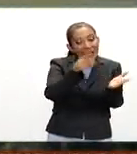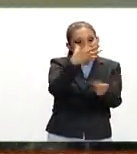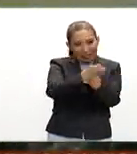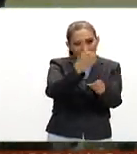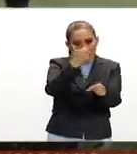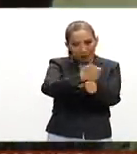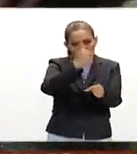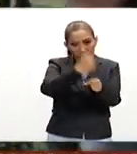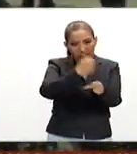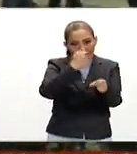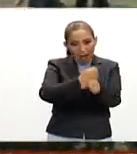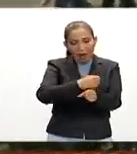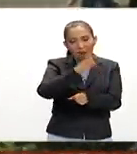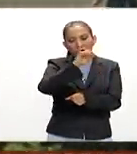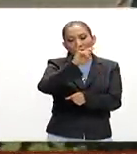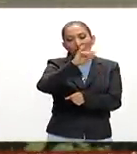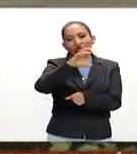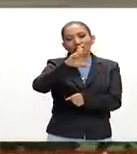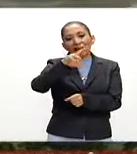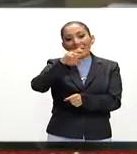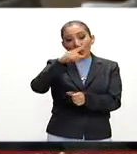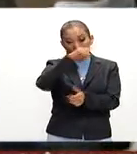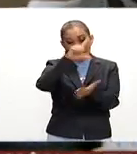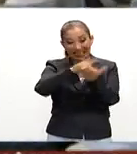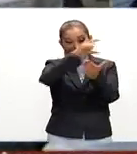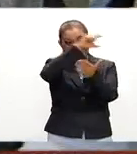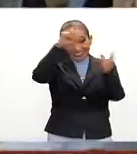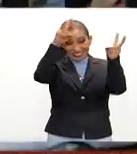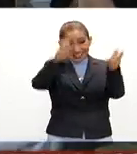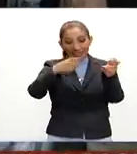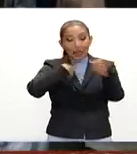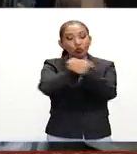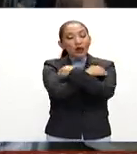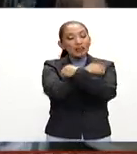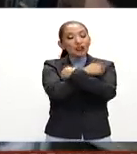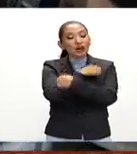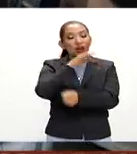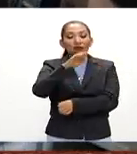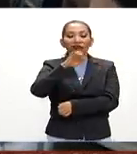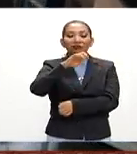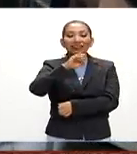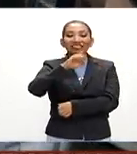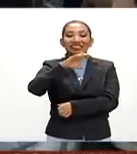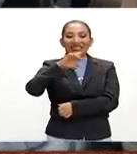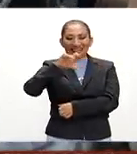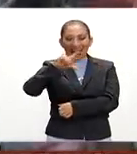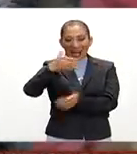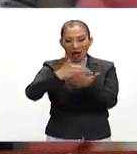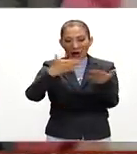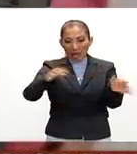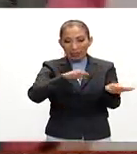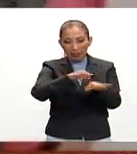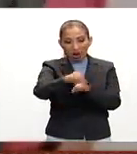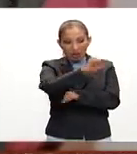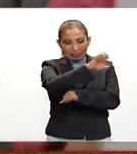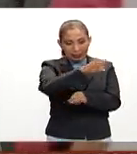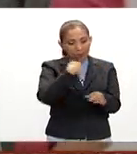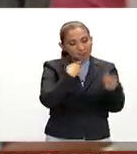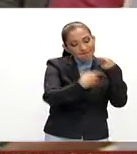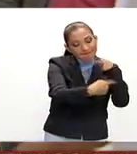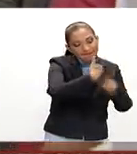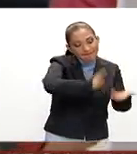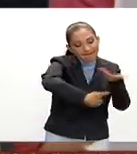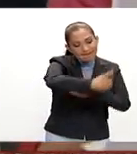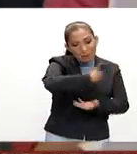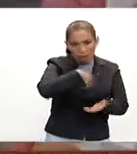quinto de primaria formación cívica y ética una lección de educación fiscal ahora estamos trabajando con la secretaría de educación pública